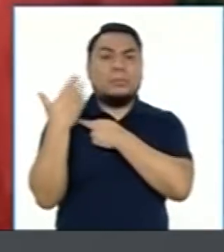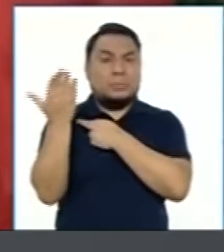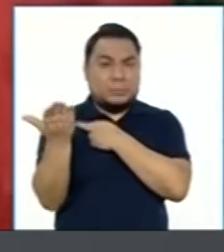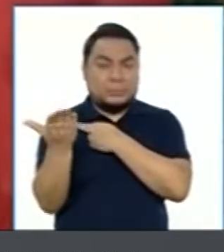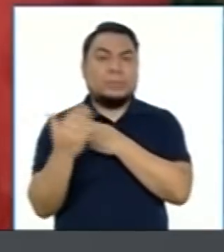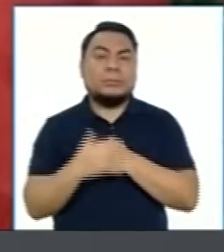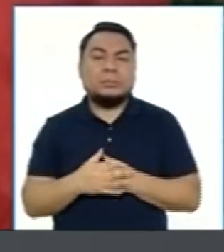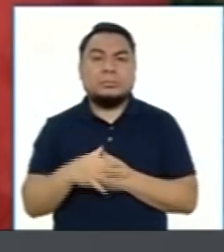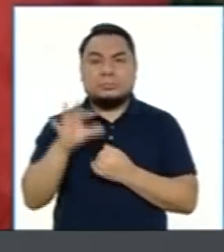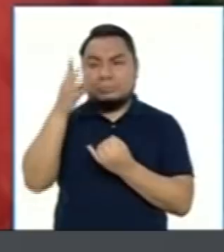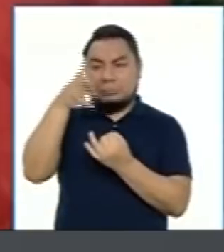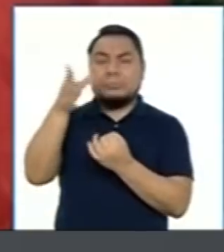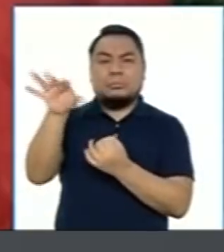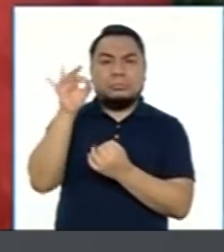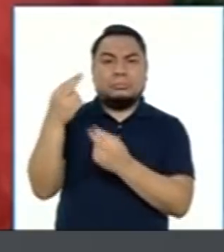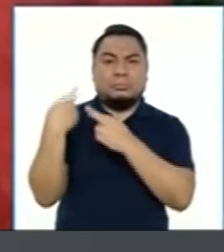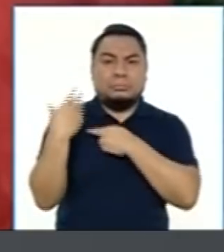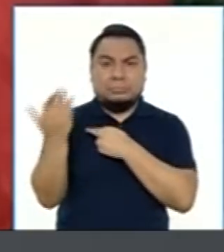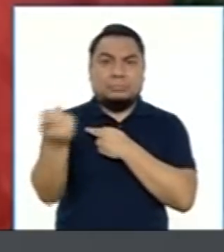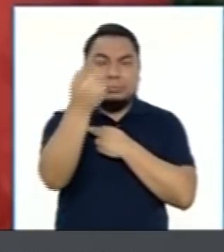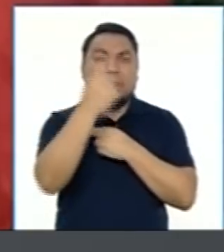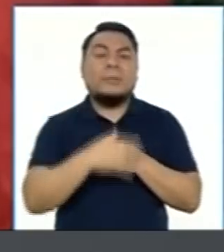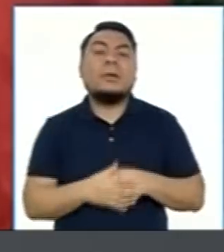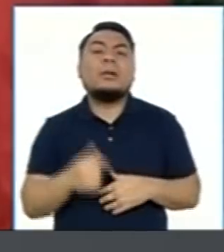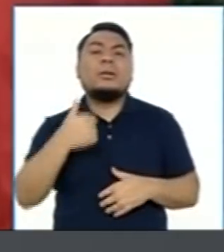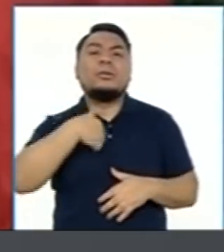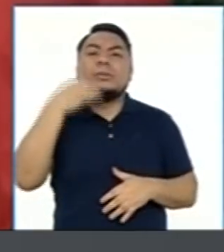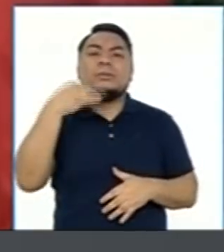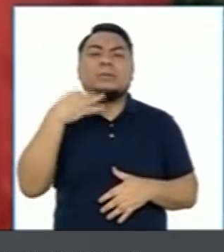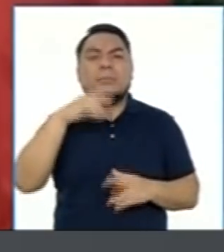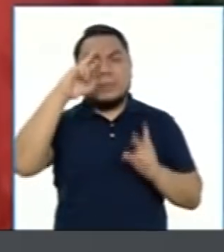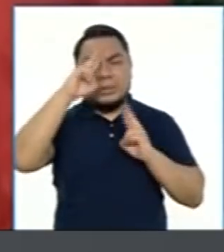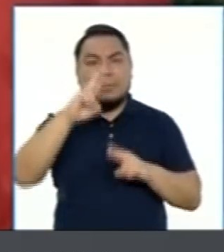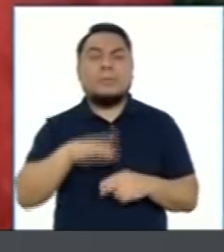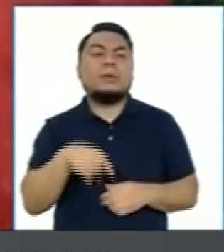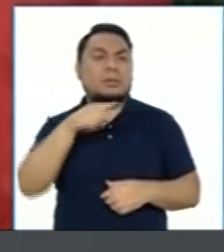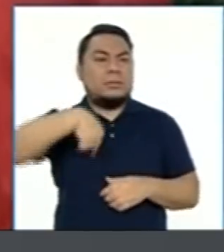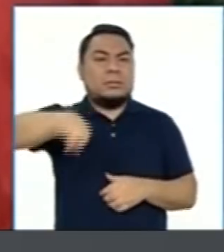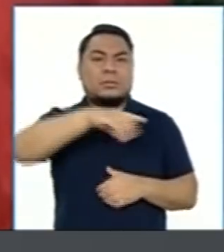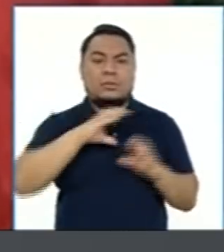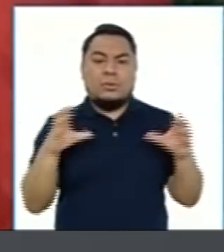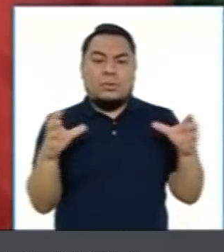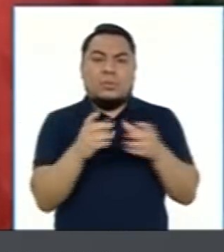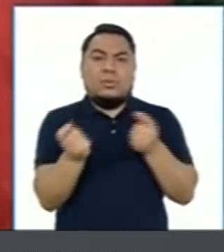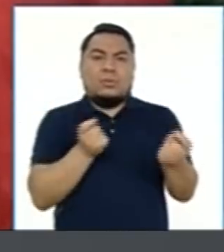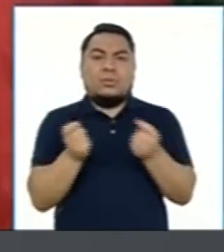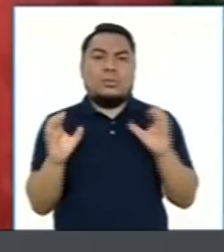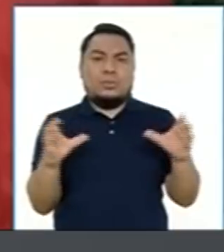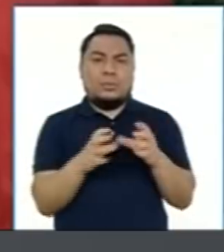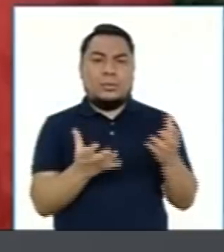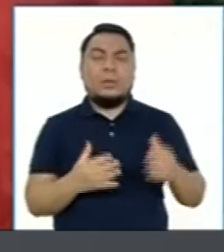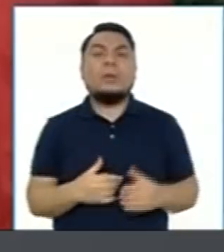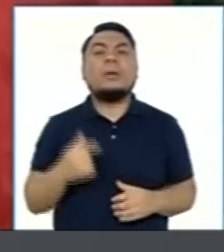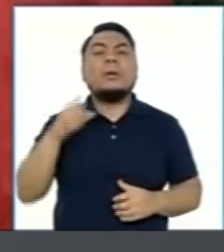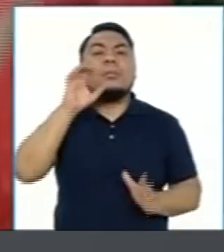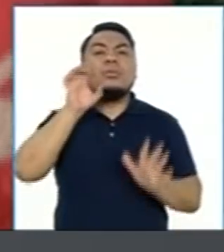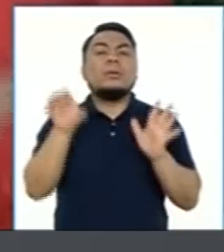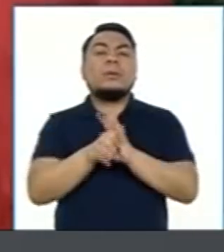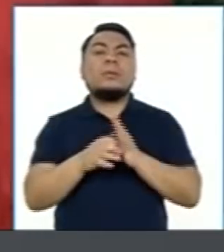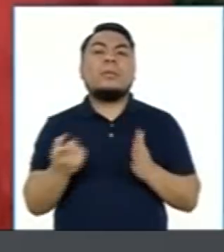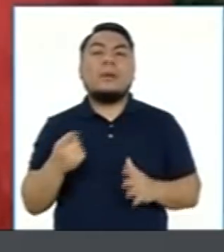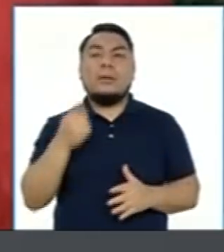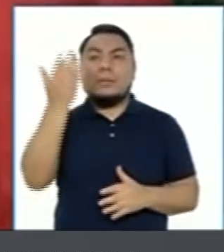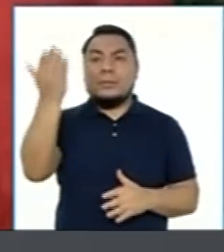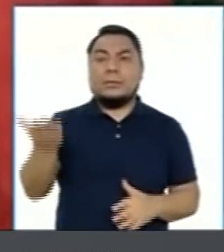Yo soy una persona que siempre respeta la institucionalidad. Y entonces, por ejemplo, en el